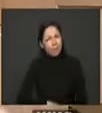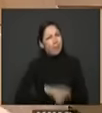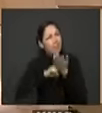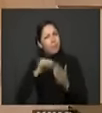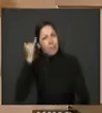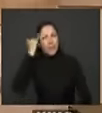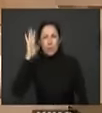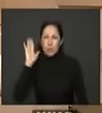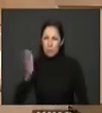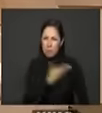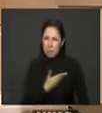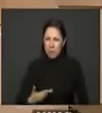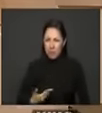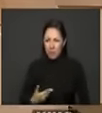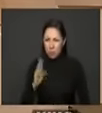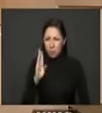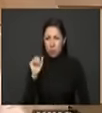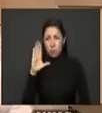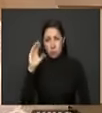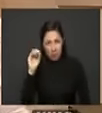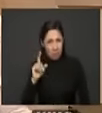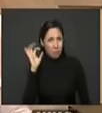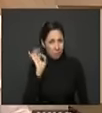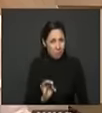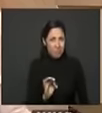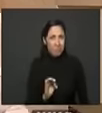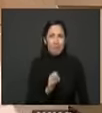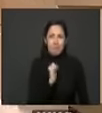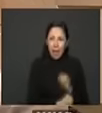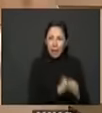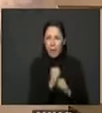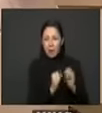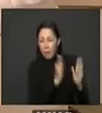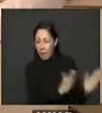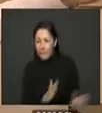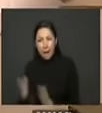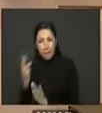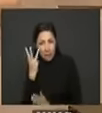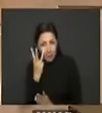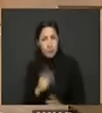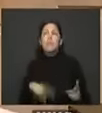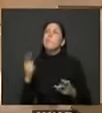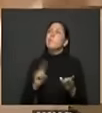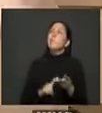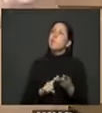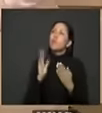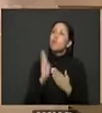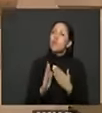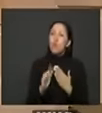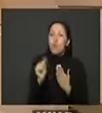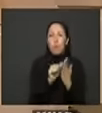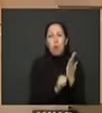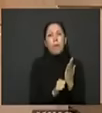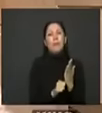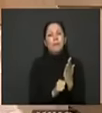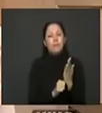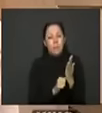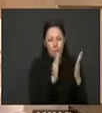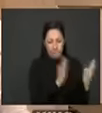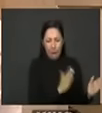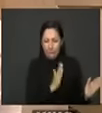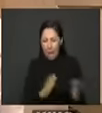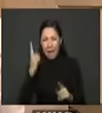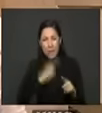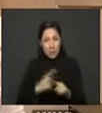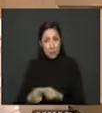presidente Virgilio Barco y que duró por tres periodos el Programa de Consolidación que durante tres periodos arrancó